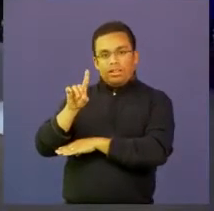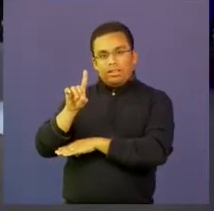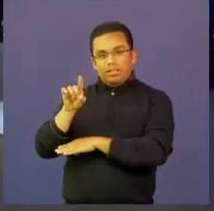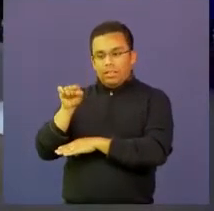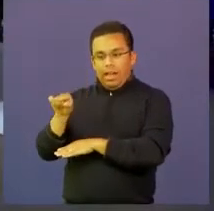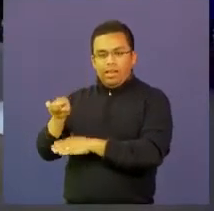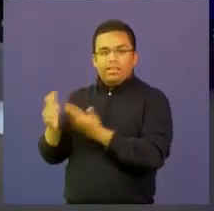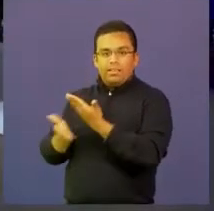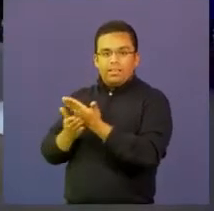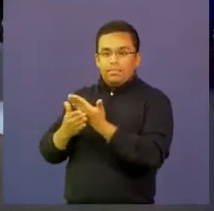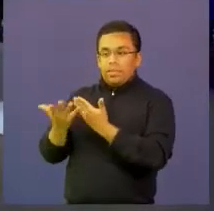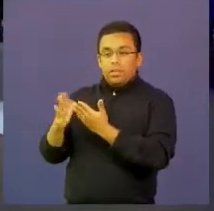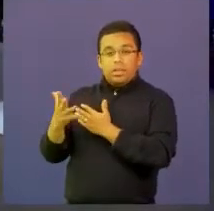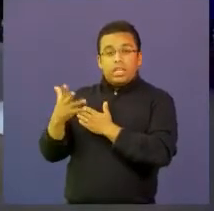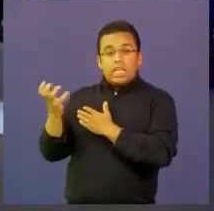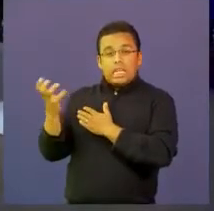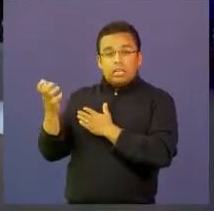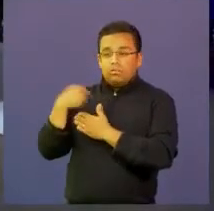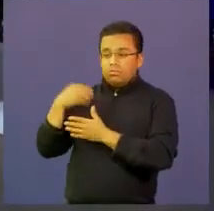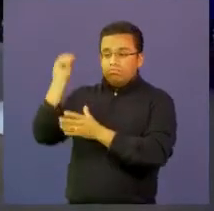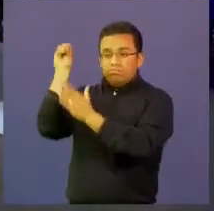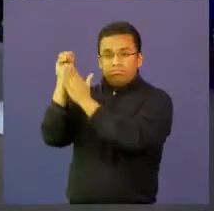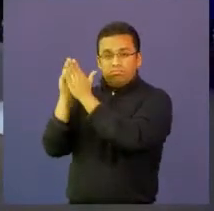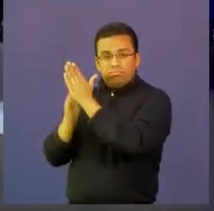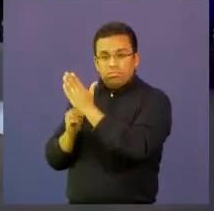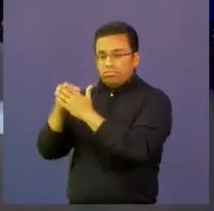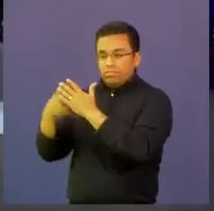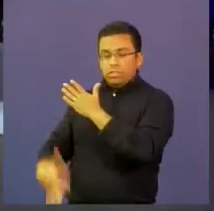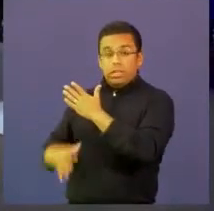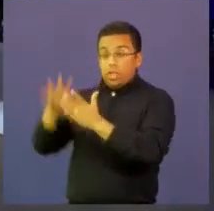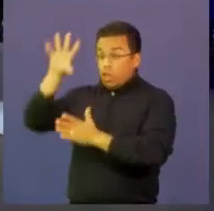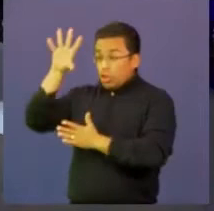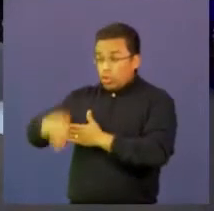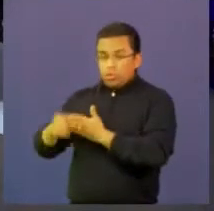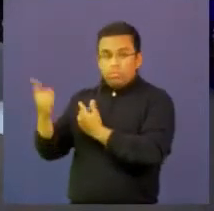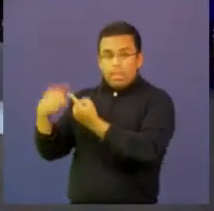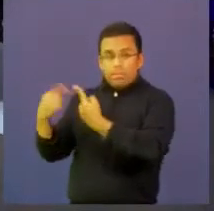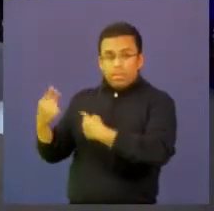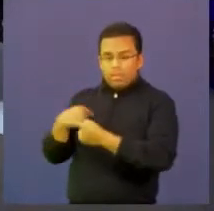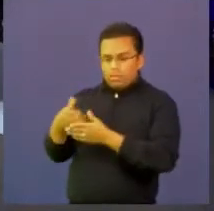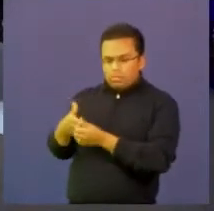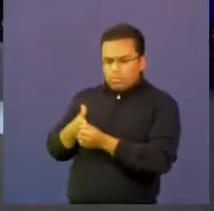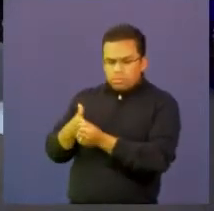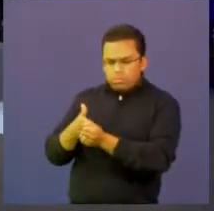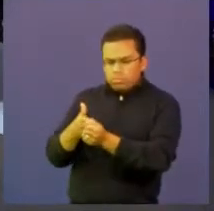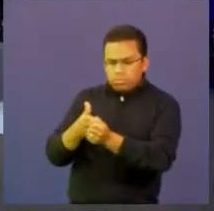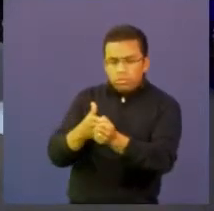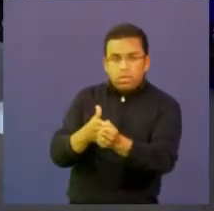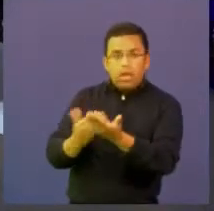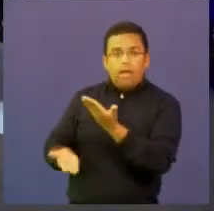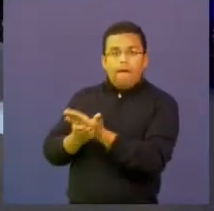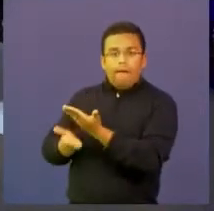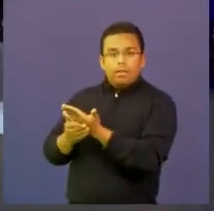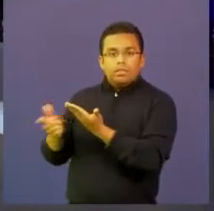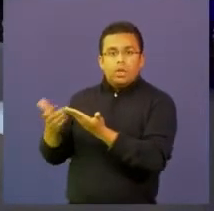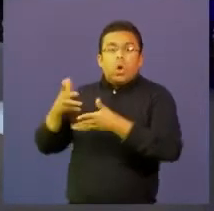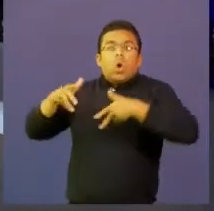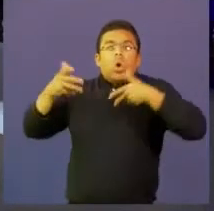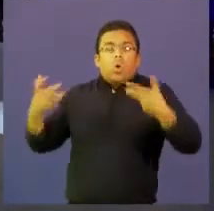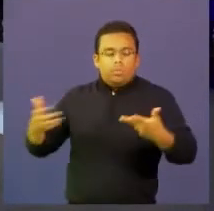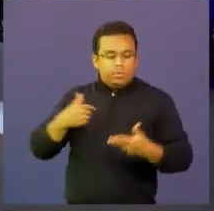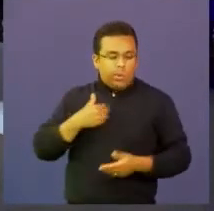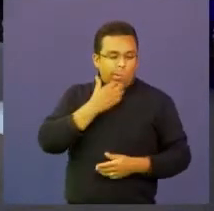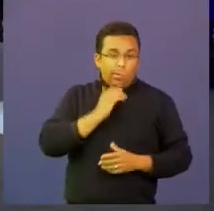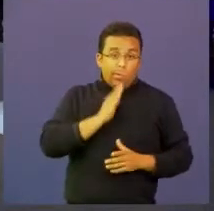cada uno de los 500 contenidos que tenemos en el portal tienen una guía de uso para ser acompañados y les da sugerencias de cómo abordar